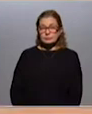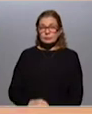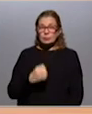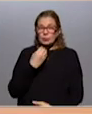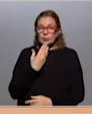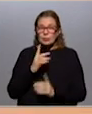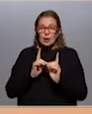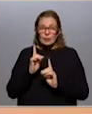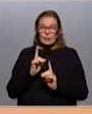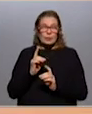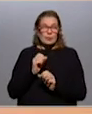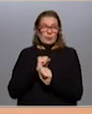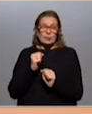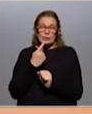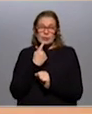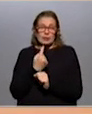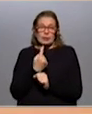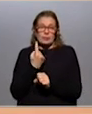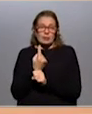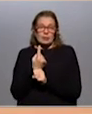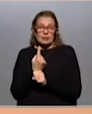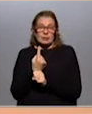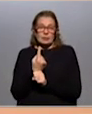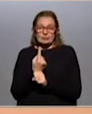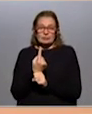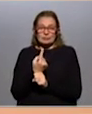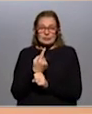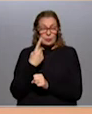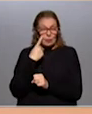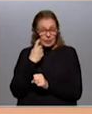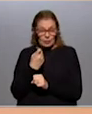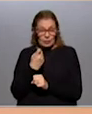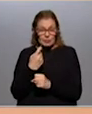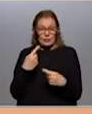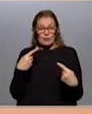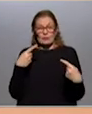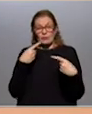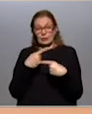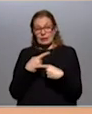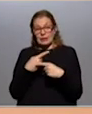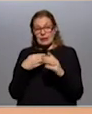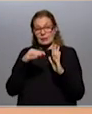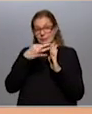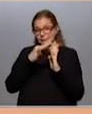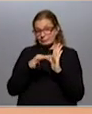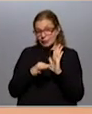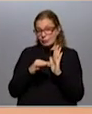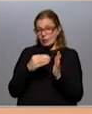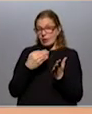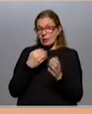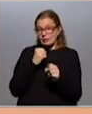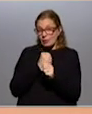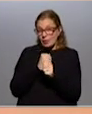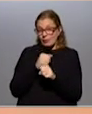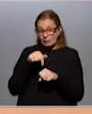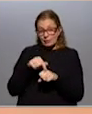Bueno, un primer comentario o un primer principio que deberíamos tener en cuenta a la hora de enfrentarnos a los datos del mercado laboral, principalmente en este contexto de